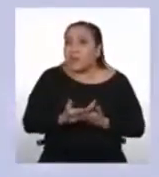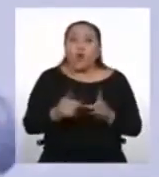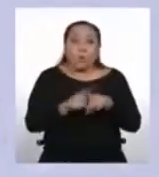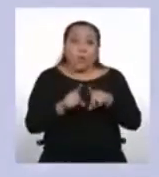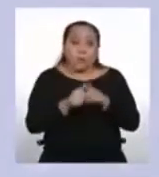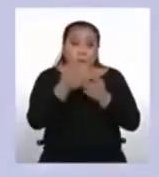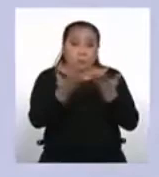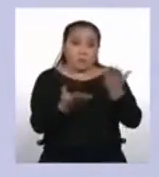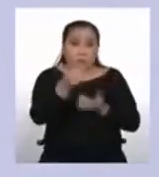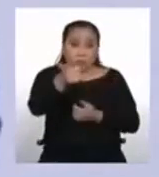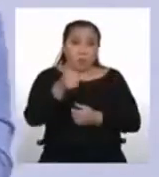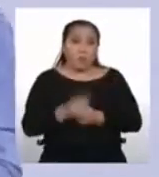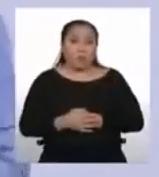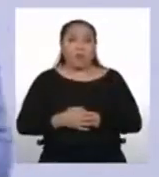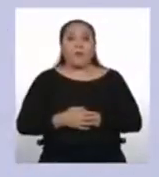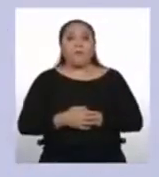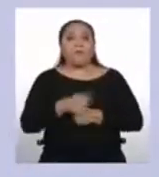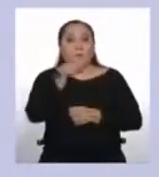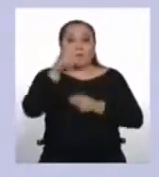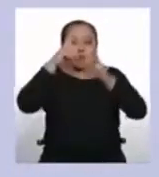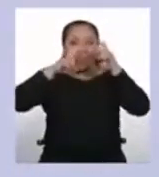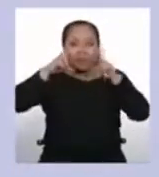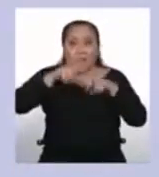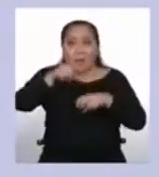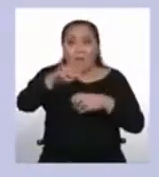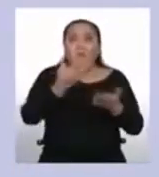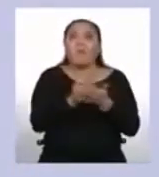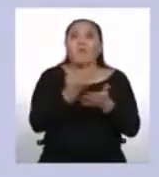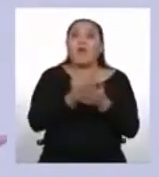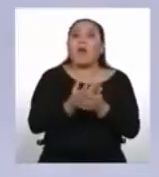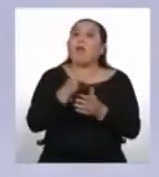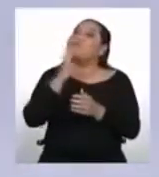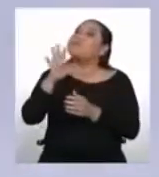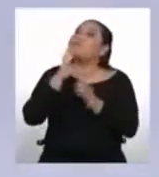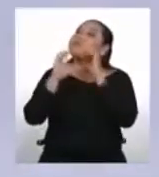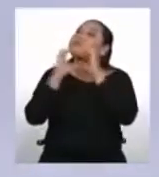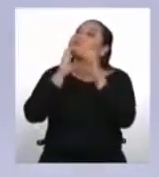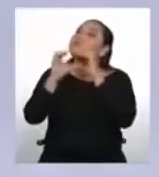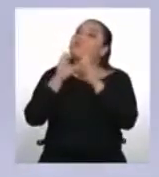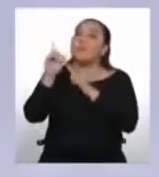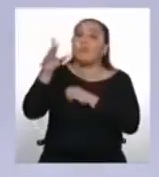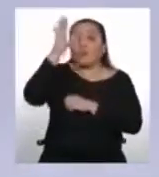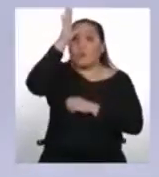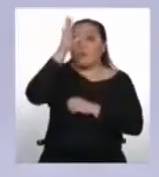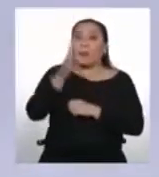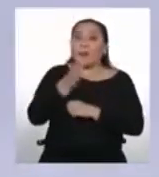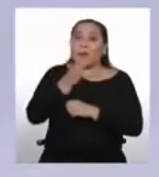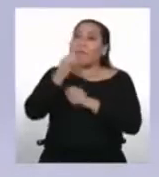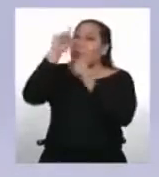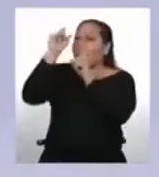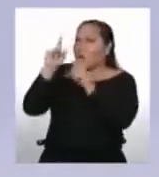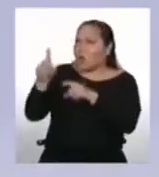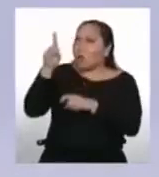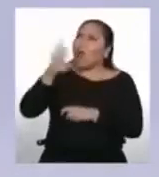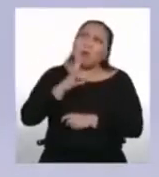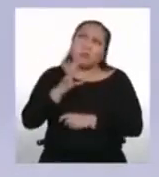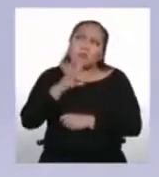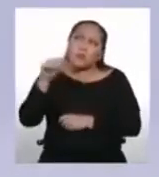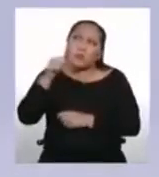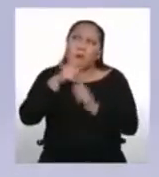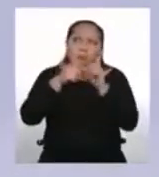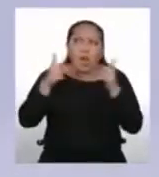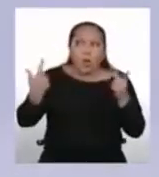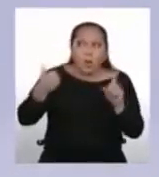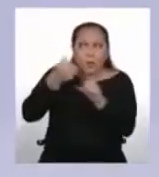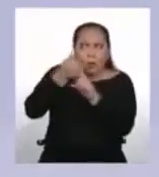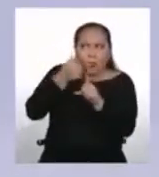mismos. Y para averiguarlo puedes probar hablando con tus familiares al respecto. Pregúntales a tus padres si hablan alguna lengua originaria o incluso